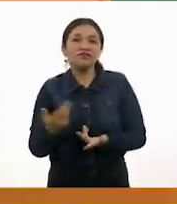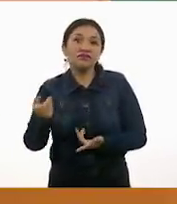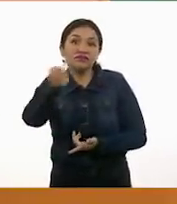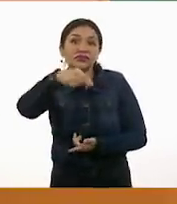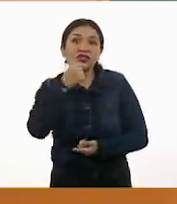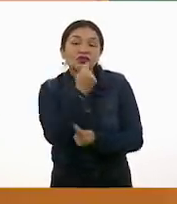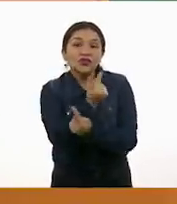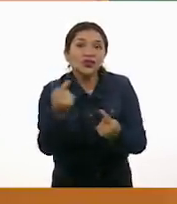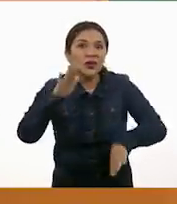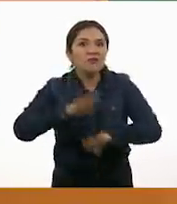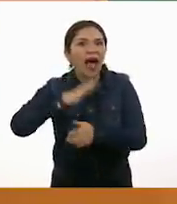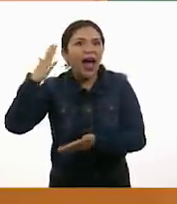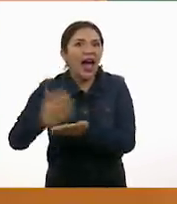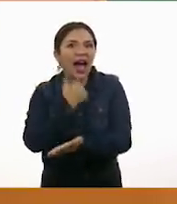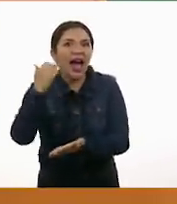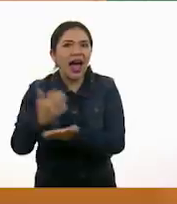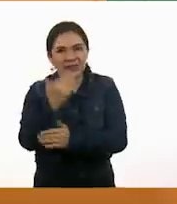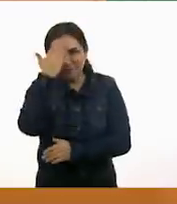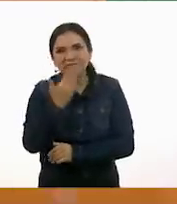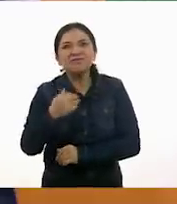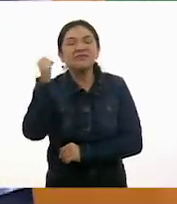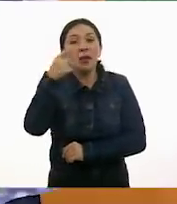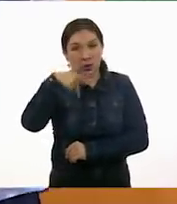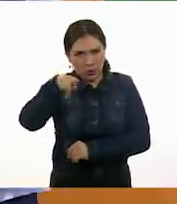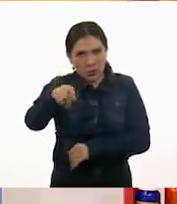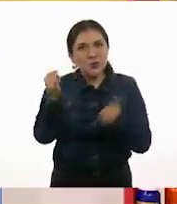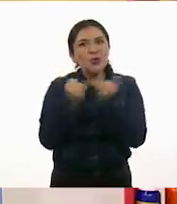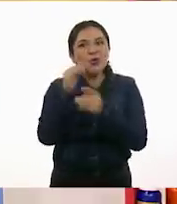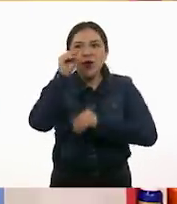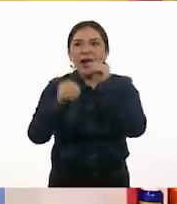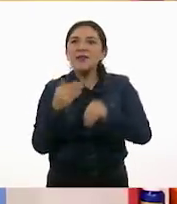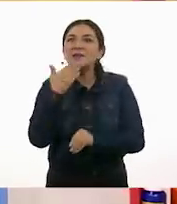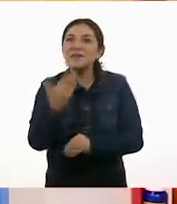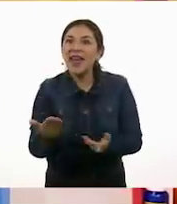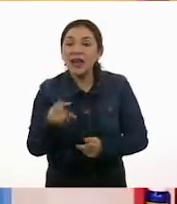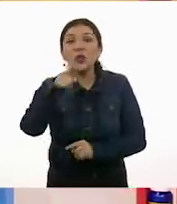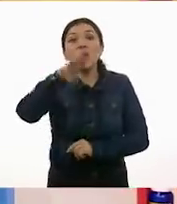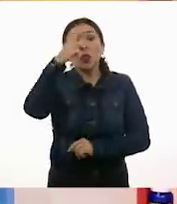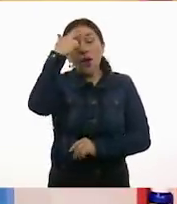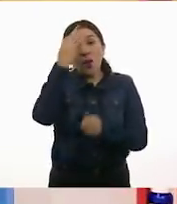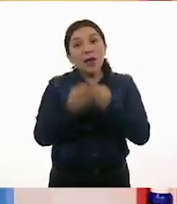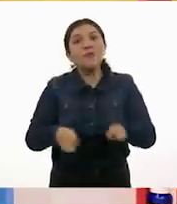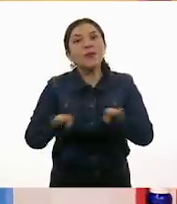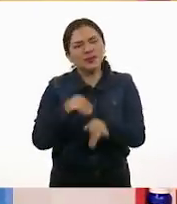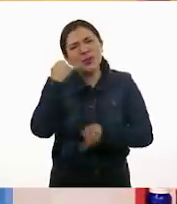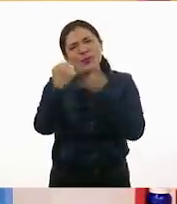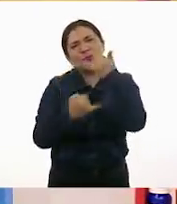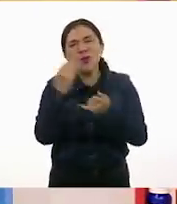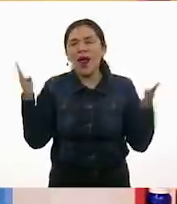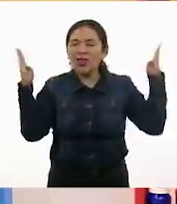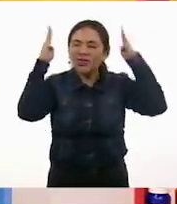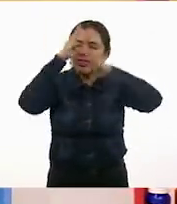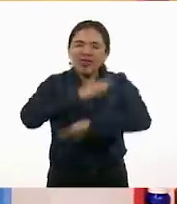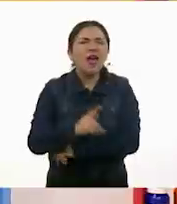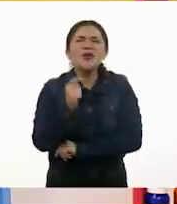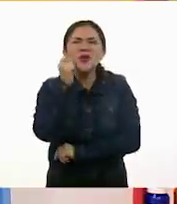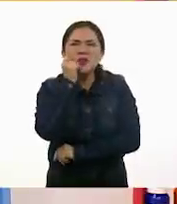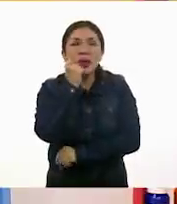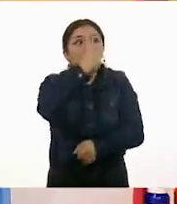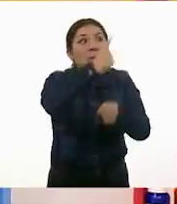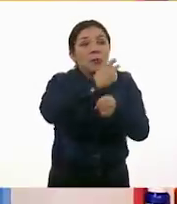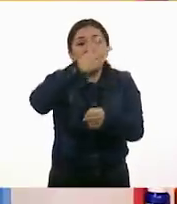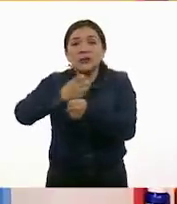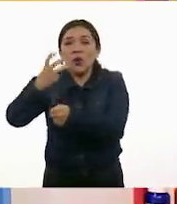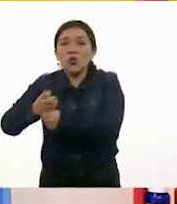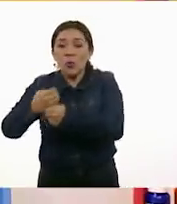nuestros niños y niñas allá en casa con su tangram. Pero tú también lo lograste. Recuerda que lo importante es jugar. No importa quién quede primero o